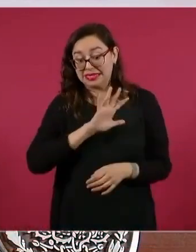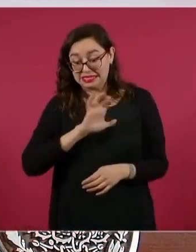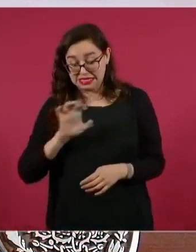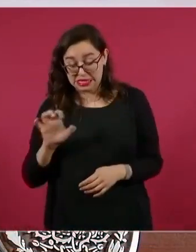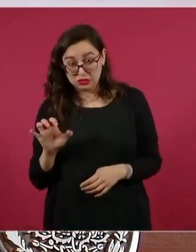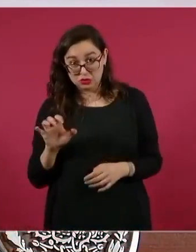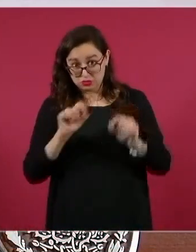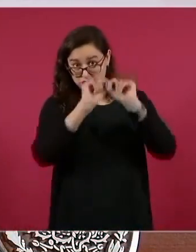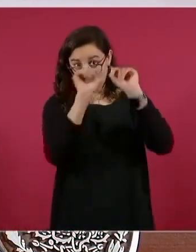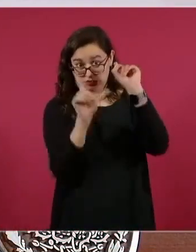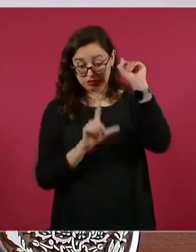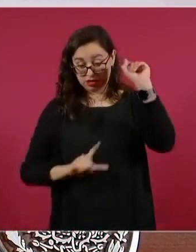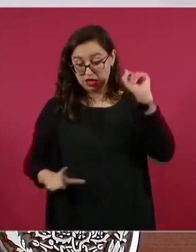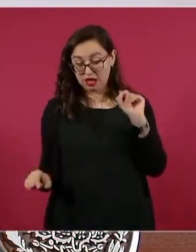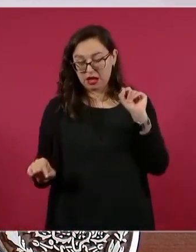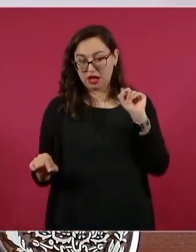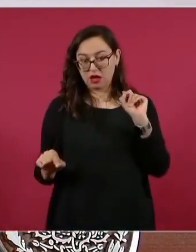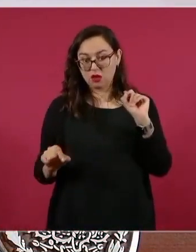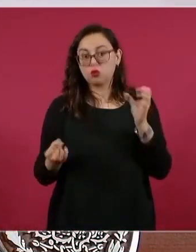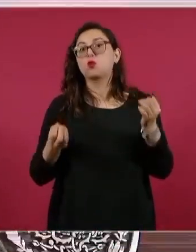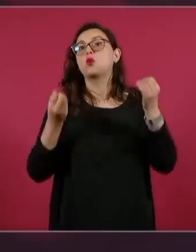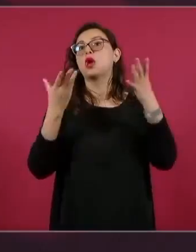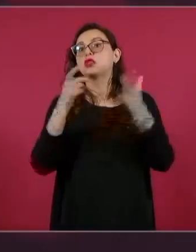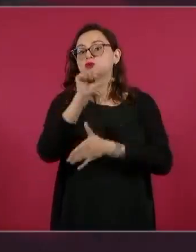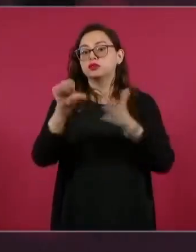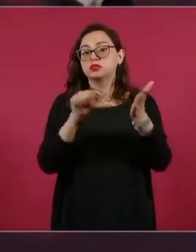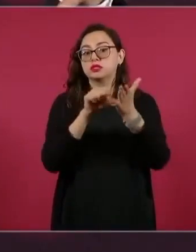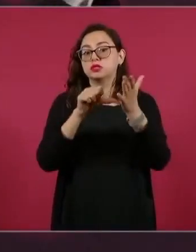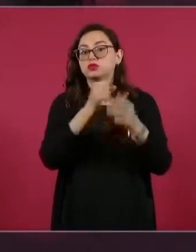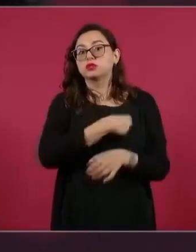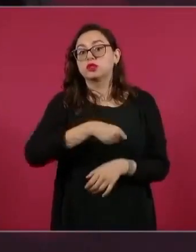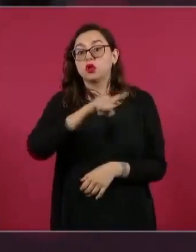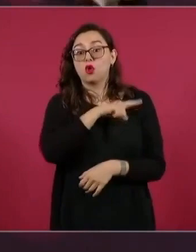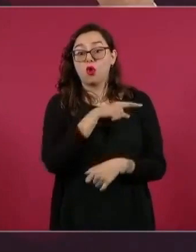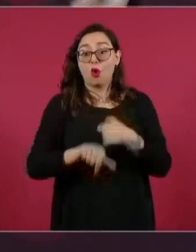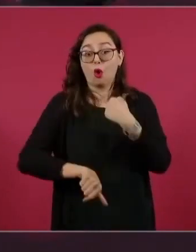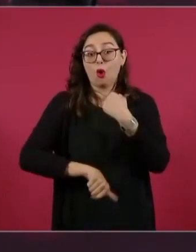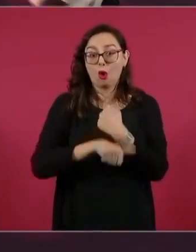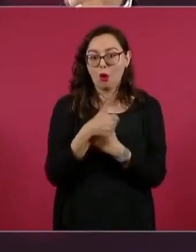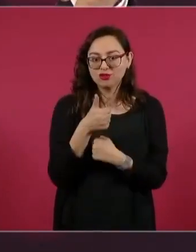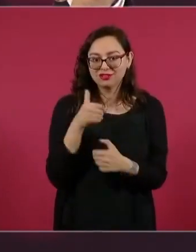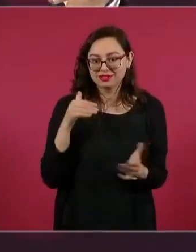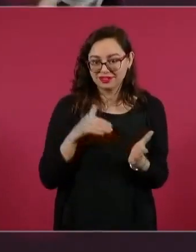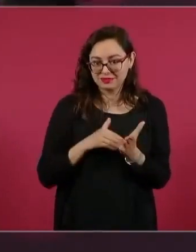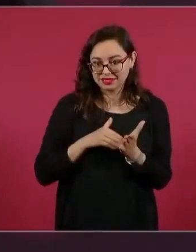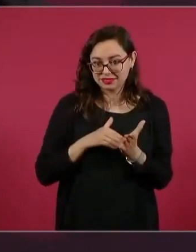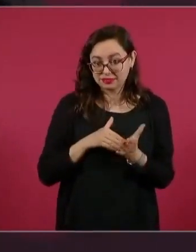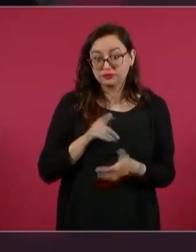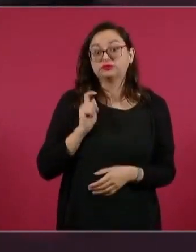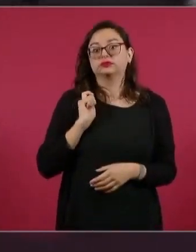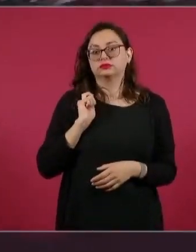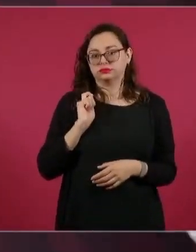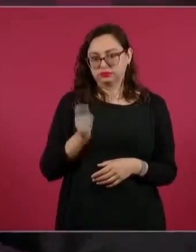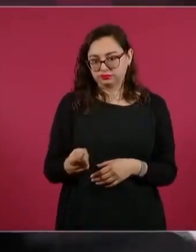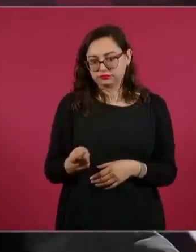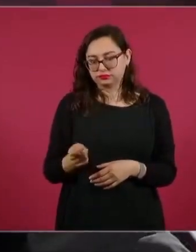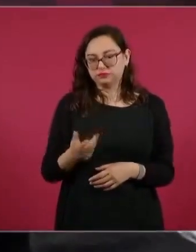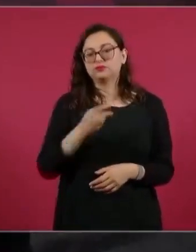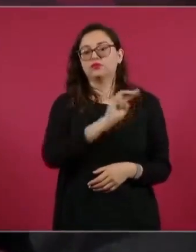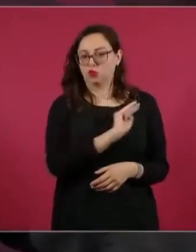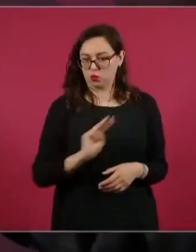centros de salud. Quiere decir que no sólo son las cabeceras municipales, sino también